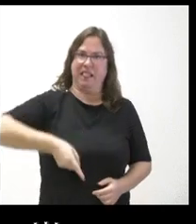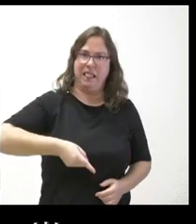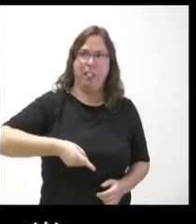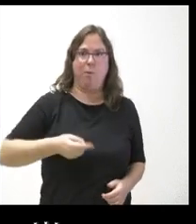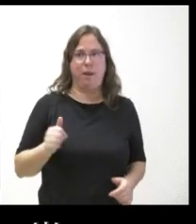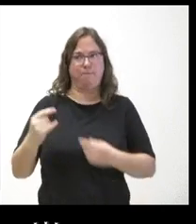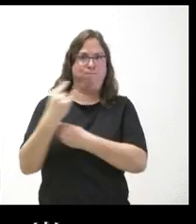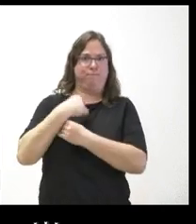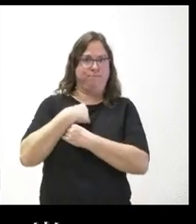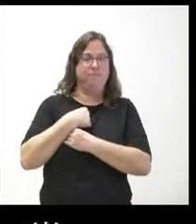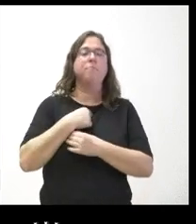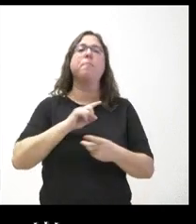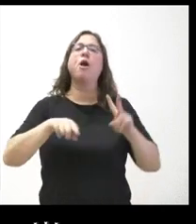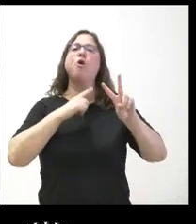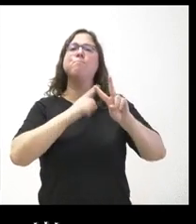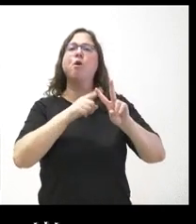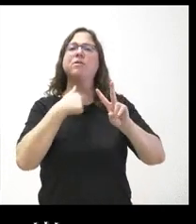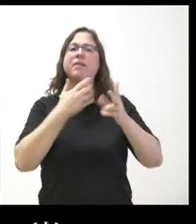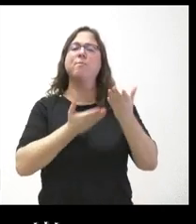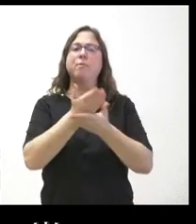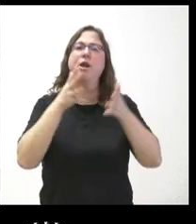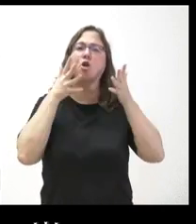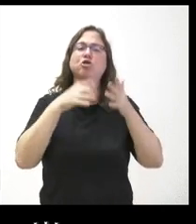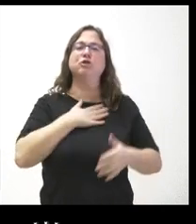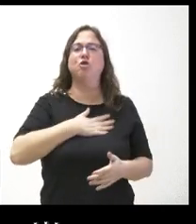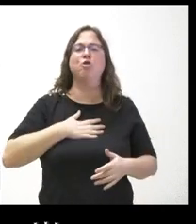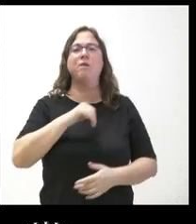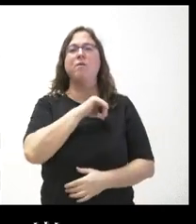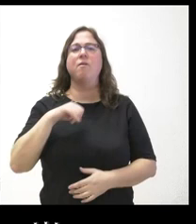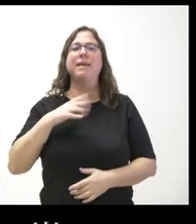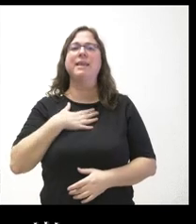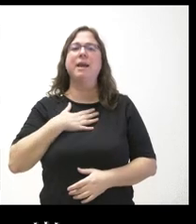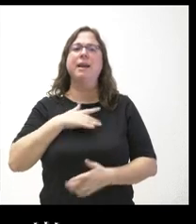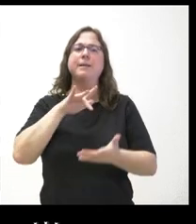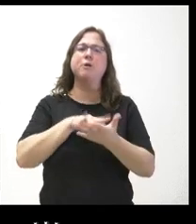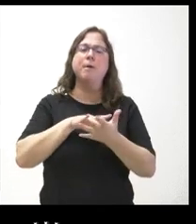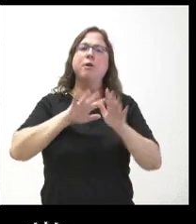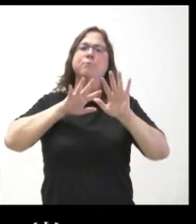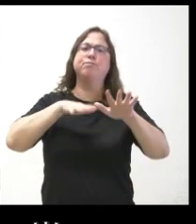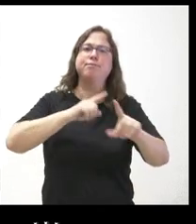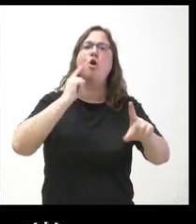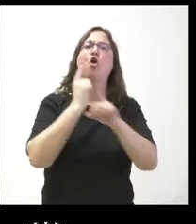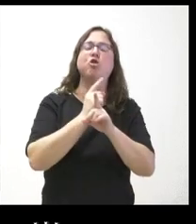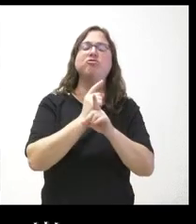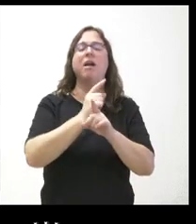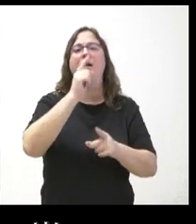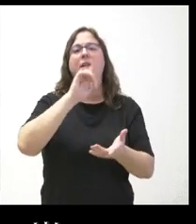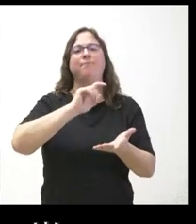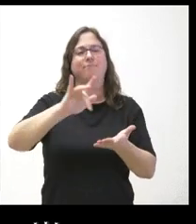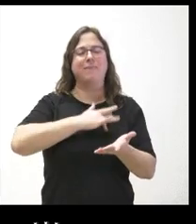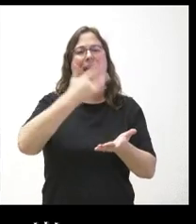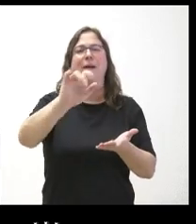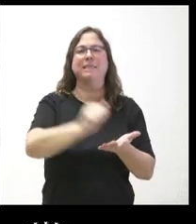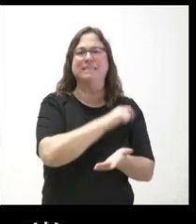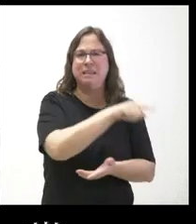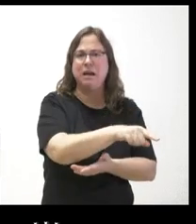Y, por otro lado, Vox anunció que iba a proponer en los consejos de gobierno autonómicos un calendario de movilizaciones institucionales contra la amnistía. Me gustaría saber si esto se ha